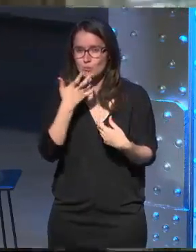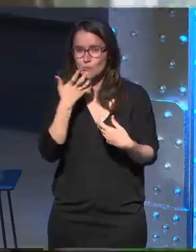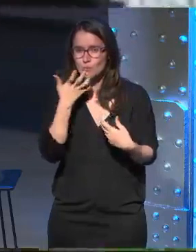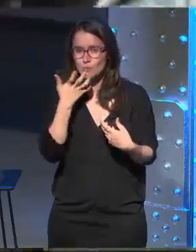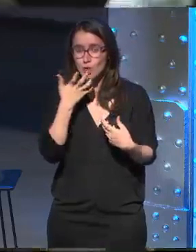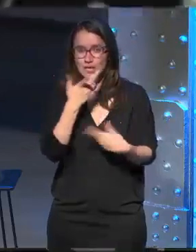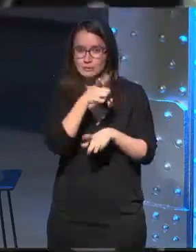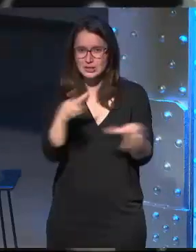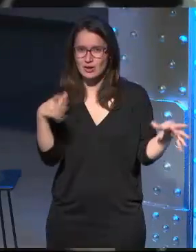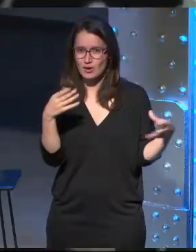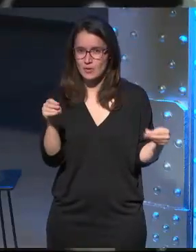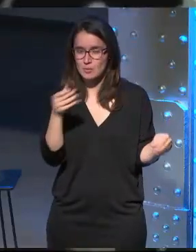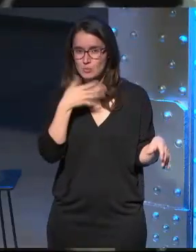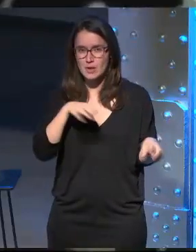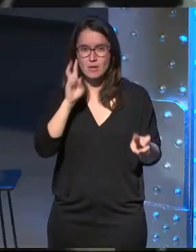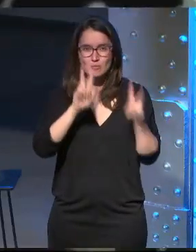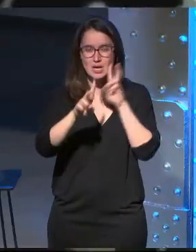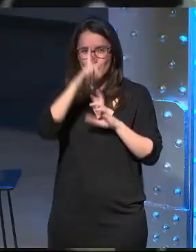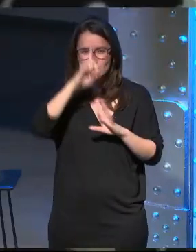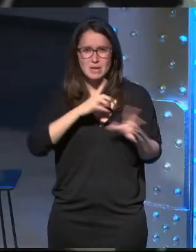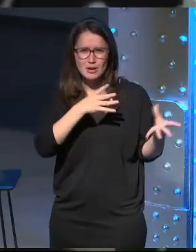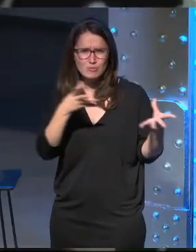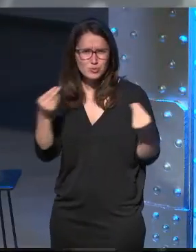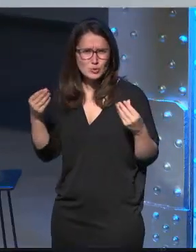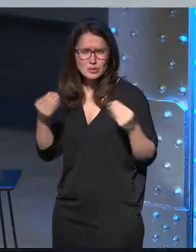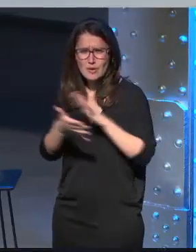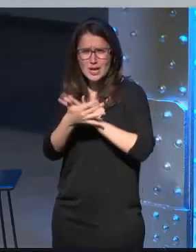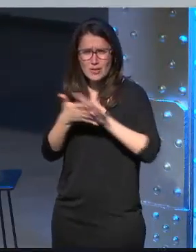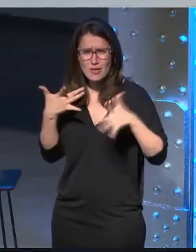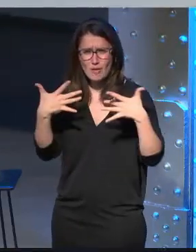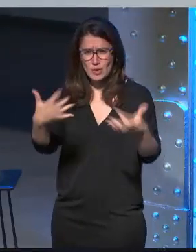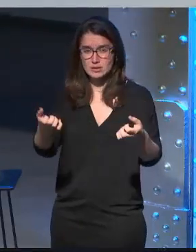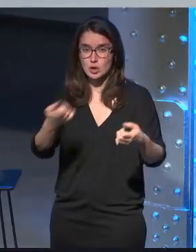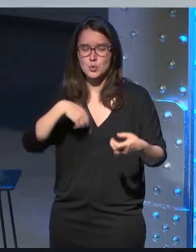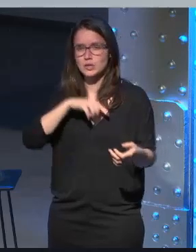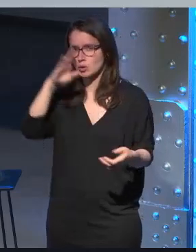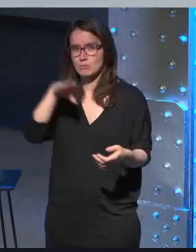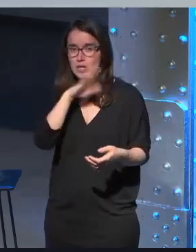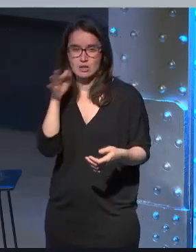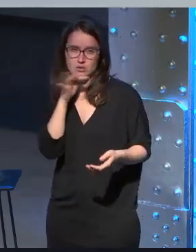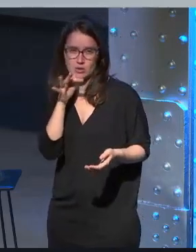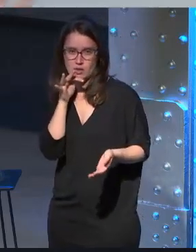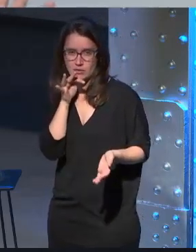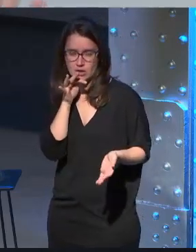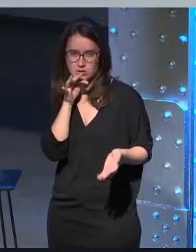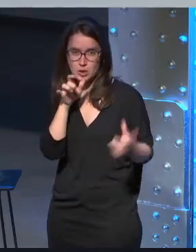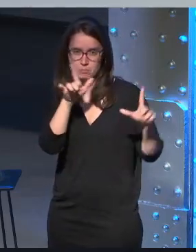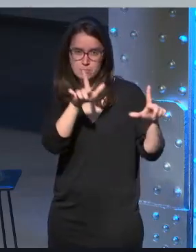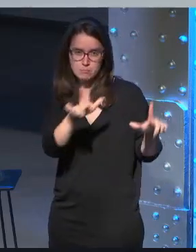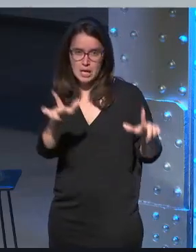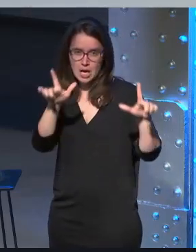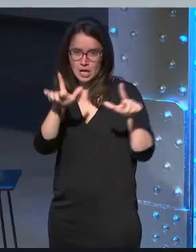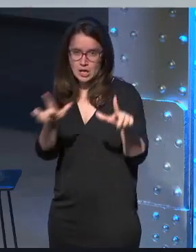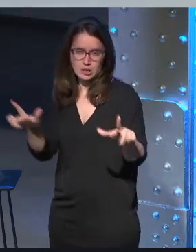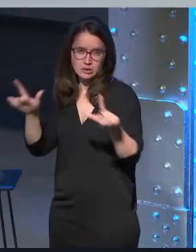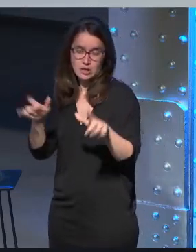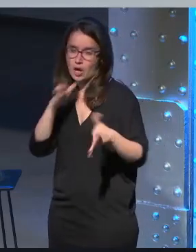la gente joven que es capaz de ver muchas imágenes con una velocidad muy elevada y nuestros padres no todavía estaban con las películas de John Ford y planos muy lentos y hoy en día el